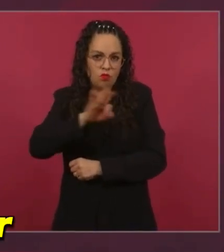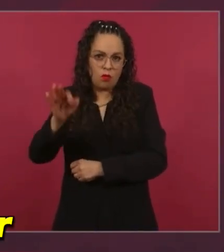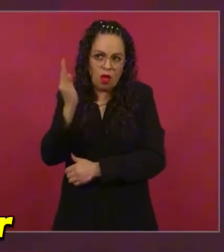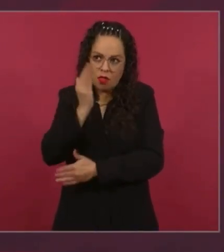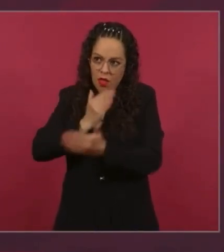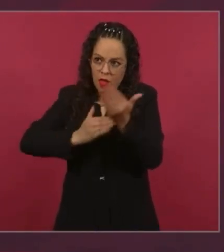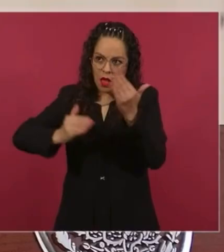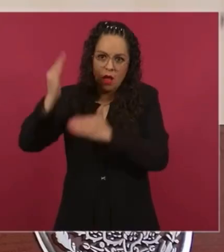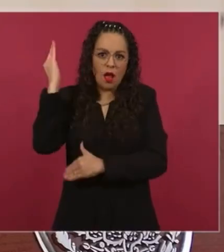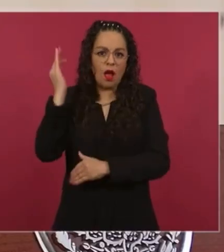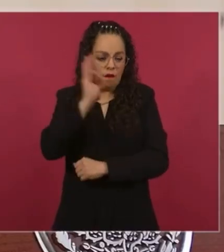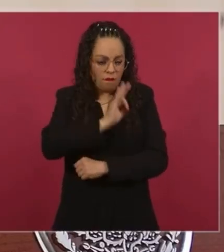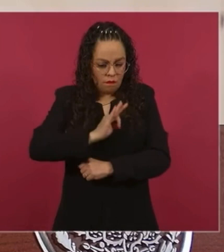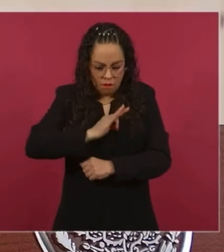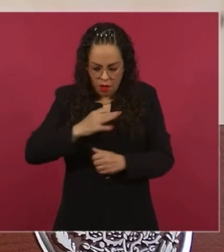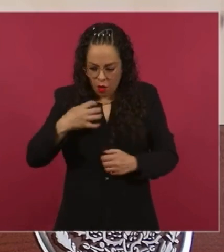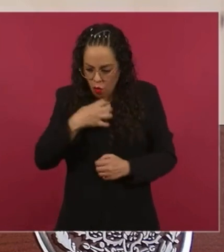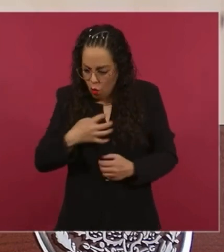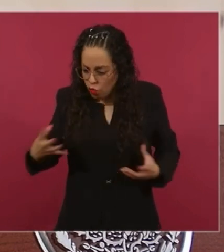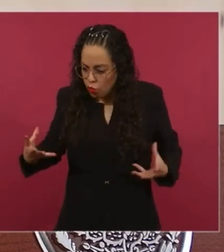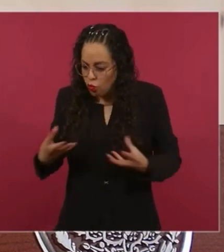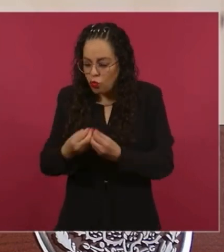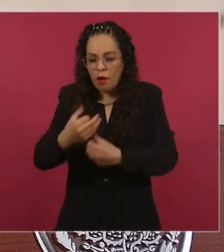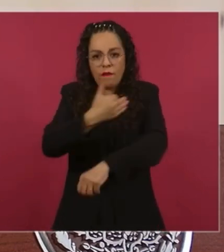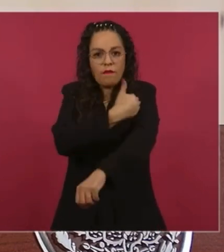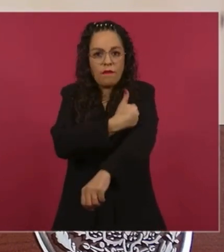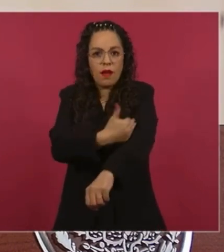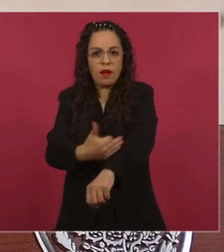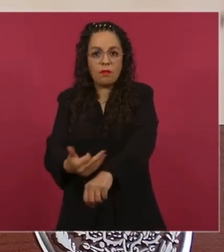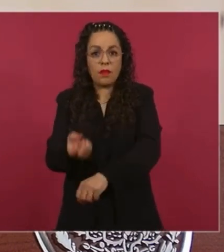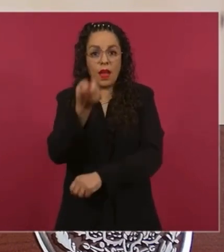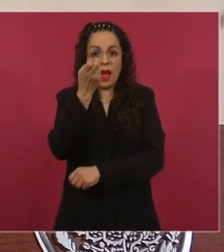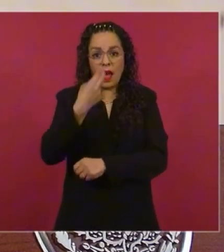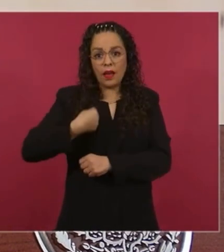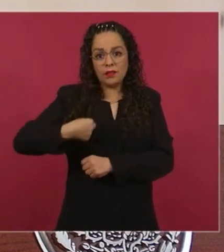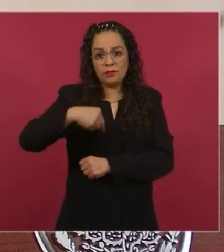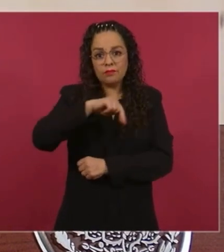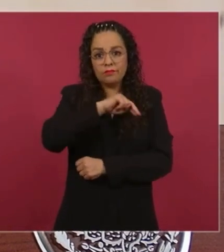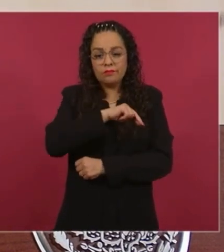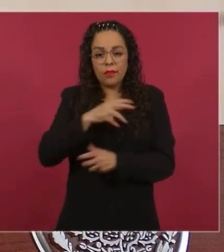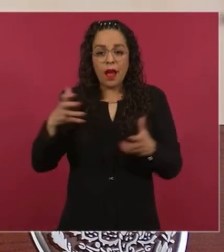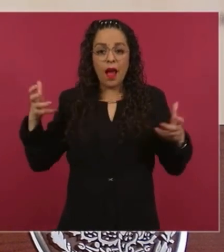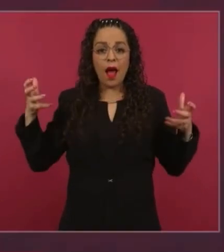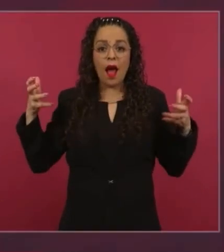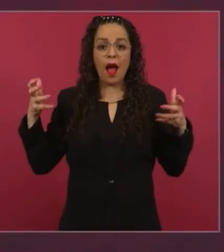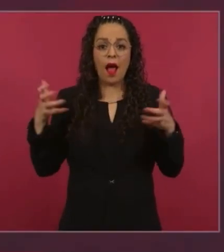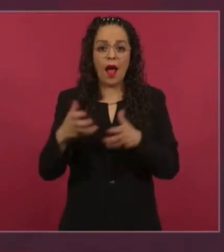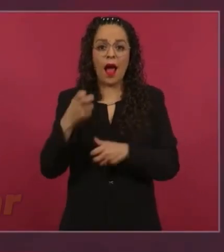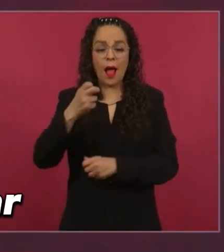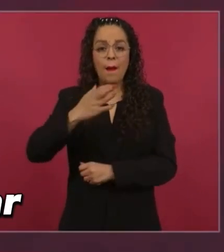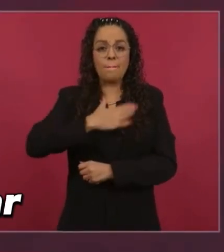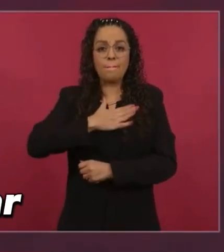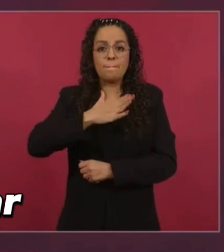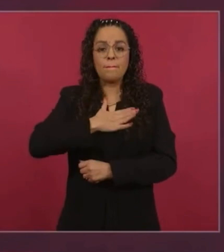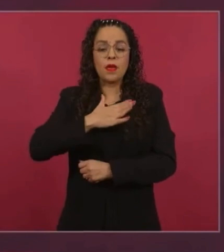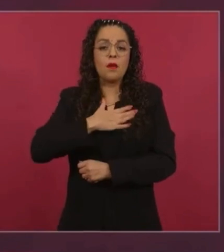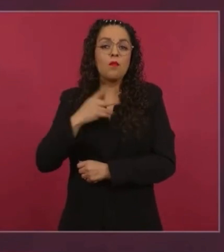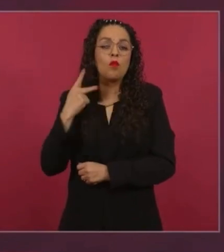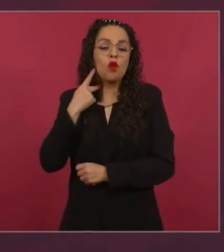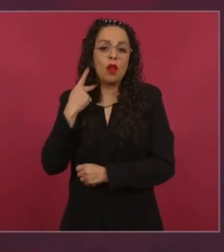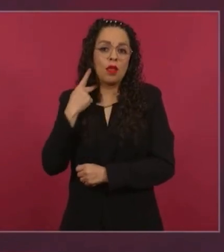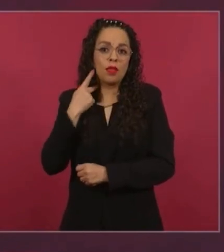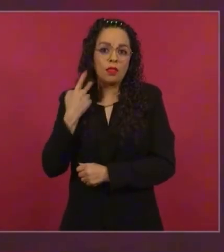de progresar. Esa es la nueva política. No es el dejar hacer, el dejar pasar,